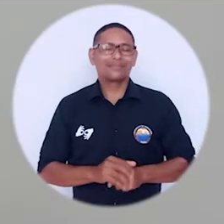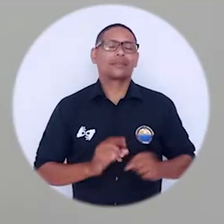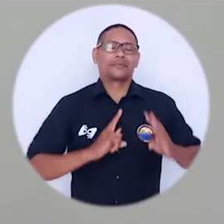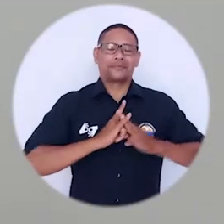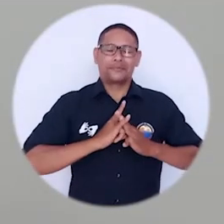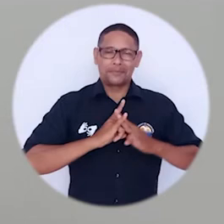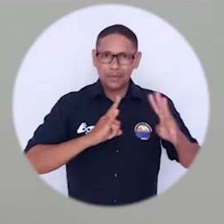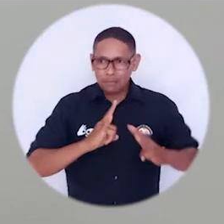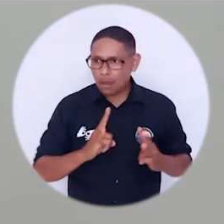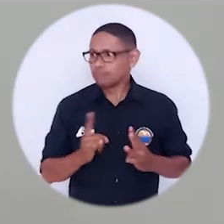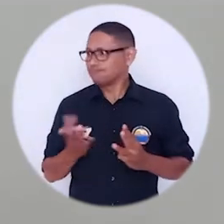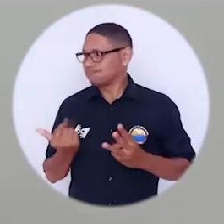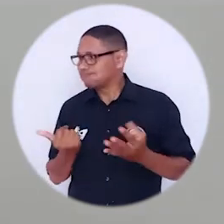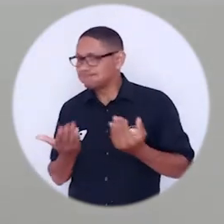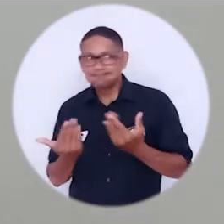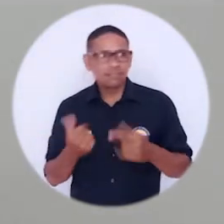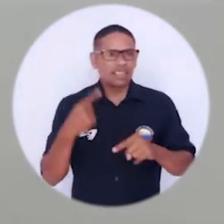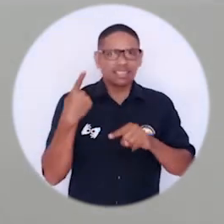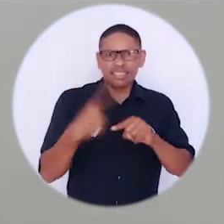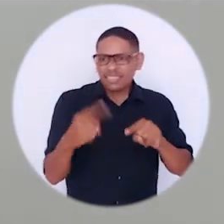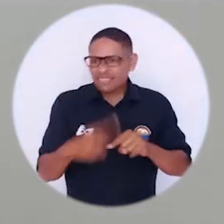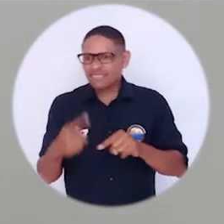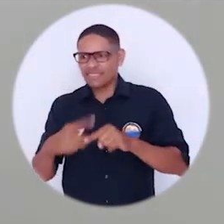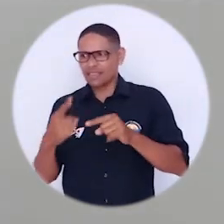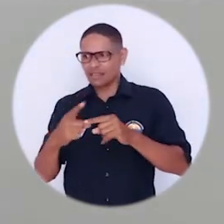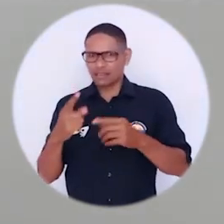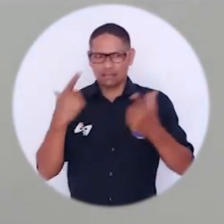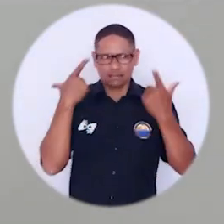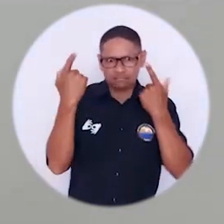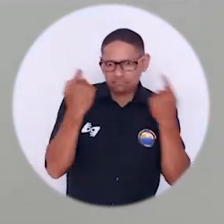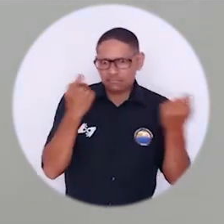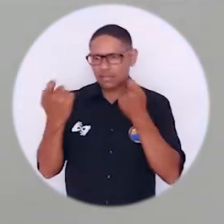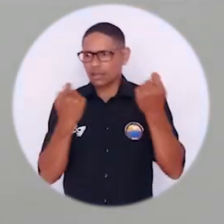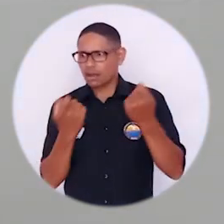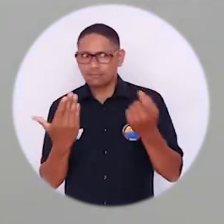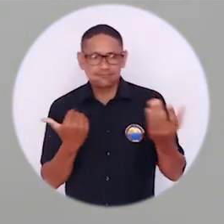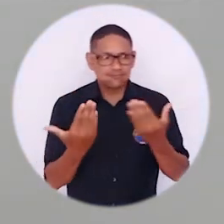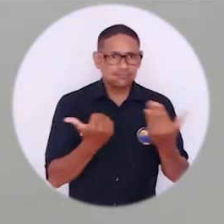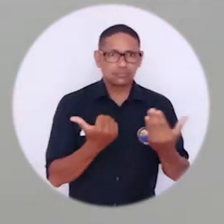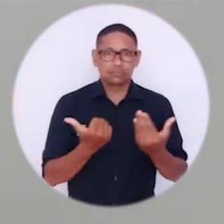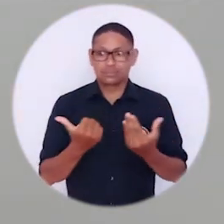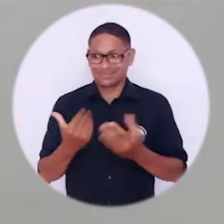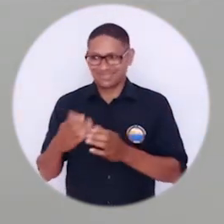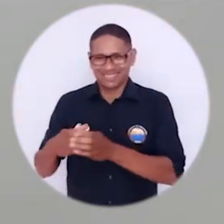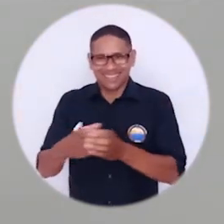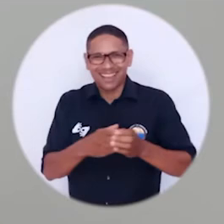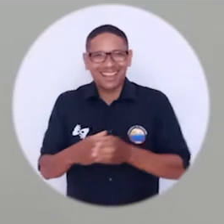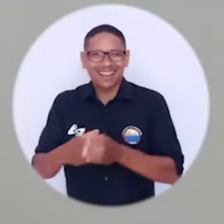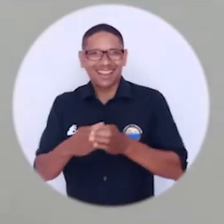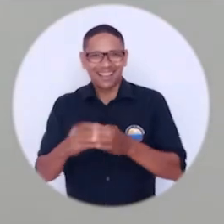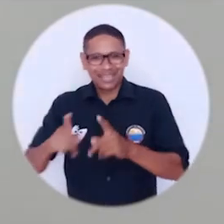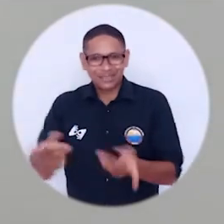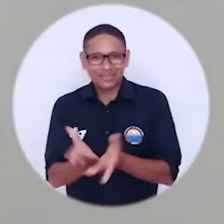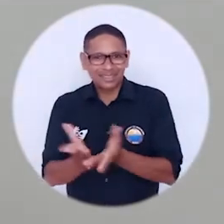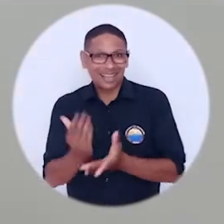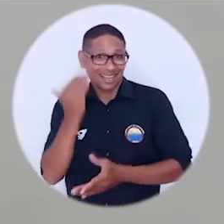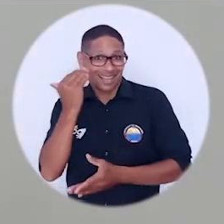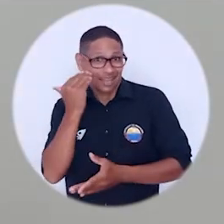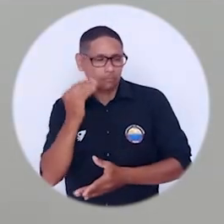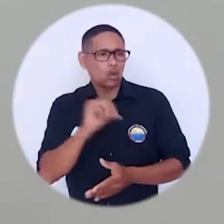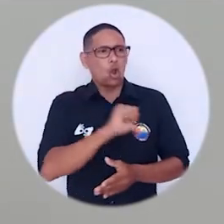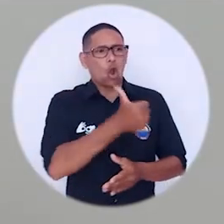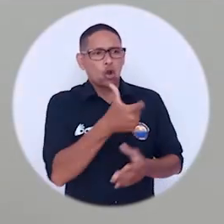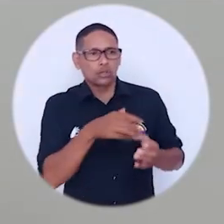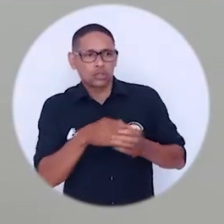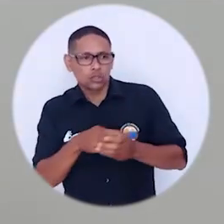Universidad del Magdalena ha liderado diferentes iniciativas y estrategias no solamente con la Asociación Estudiantil de Mujeres, sino con otros colectivos